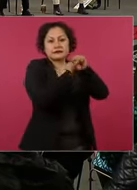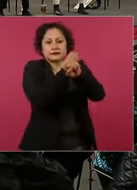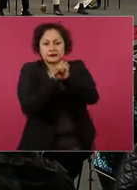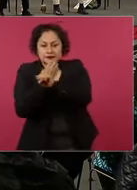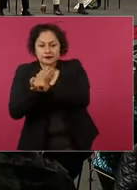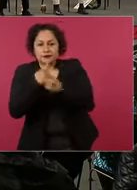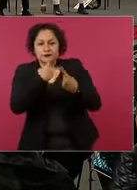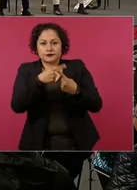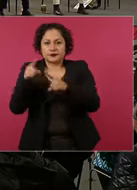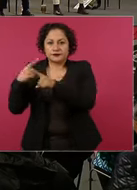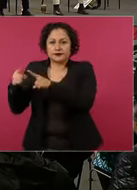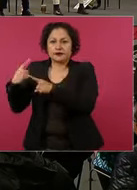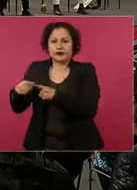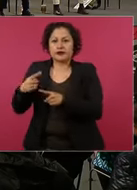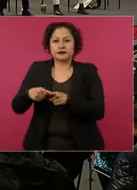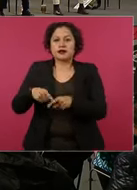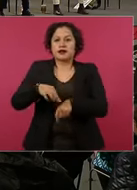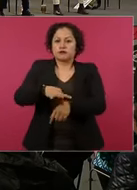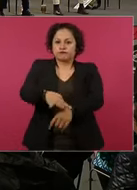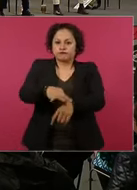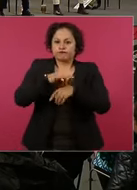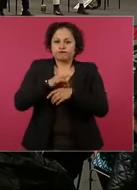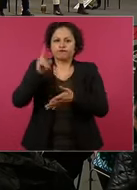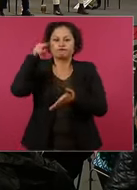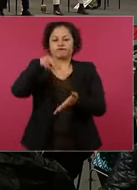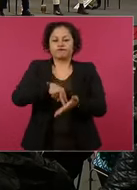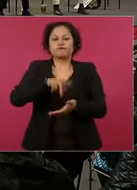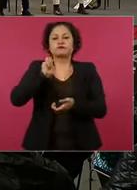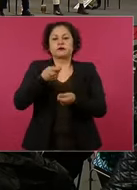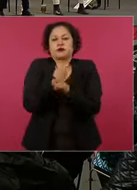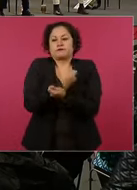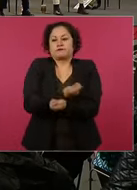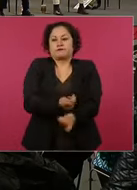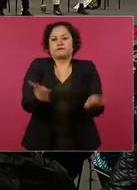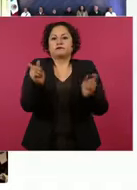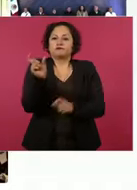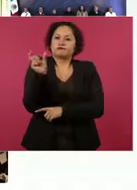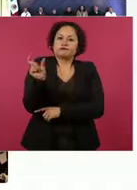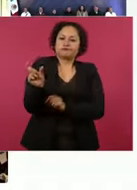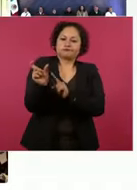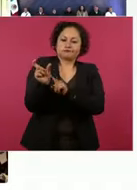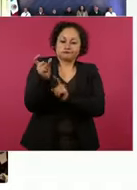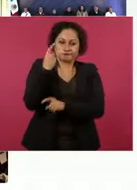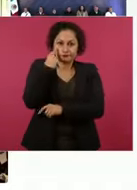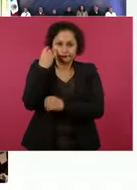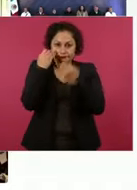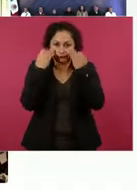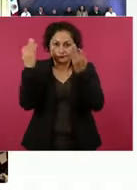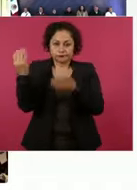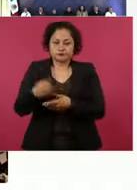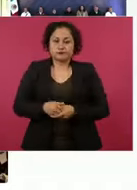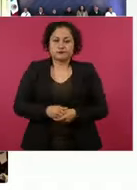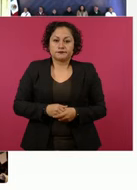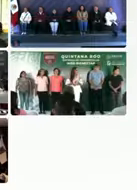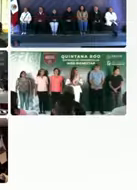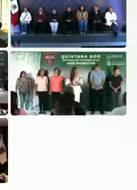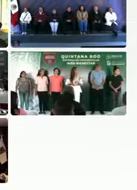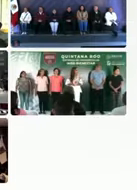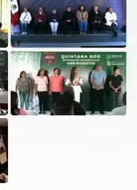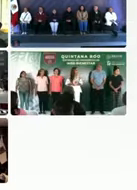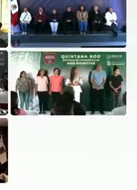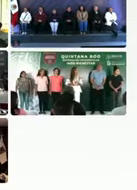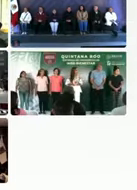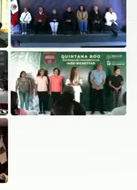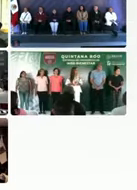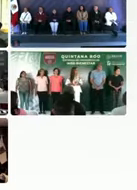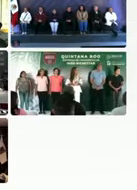eventos que son muy importantes, las primeras entregas de las credenciales a sus usuarios. Con esta